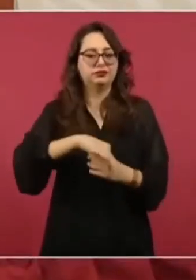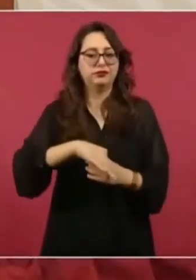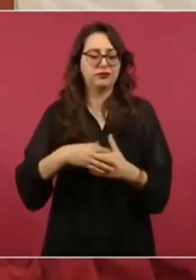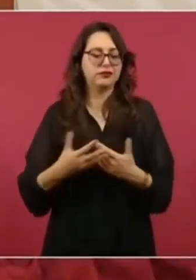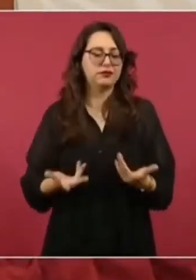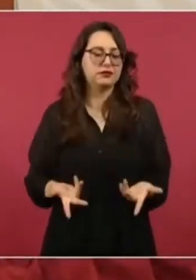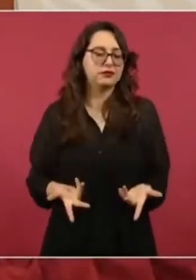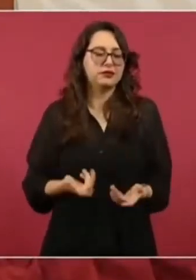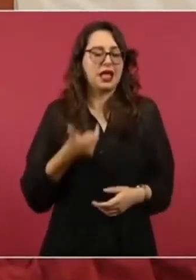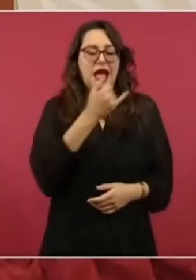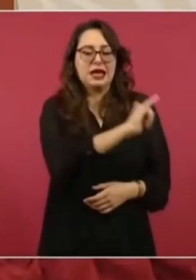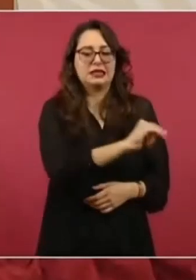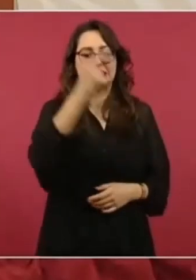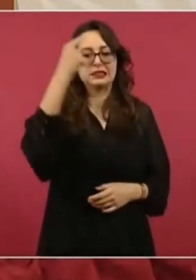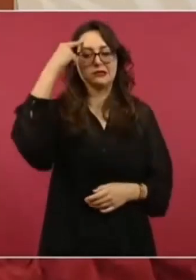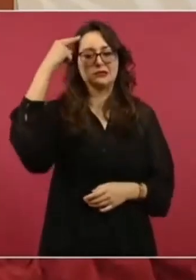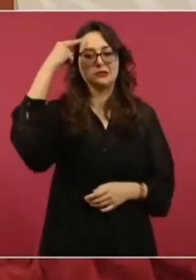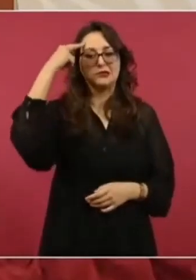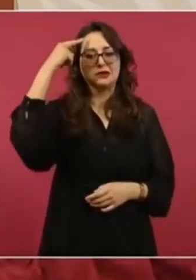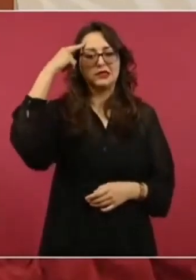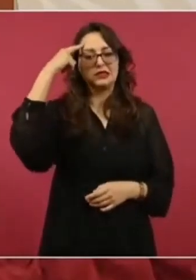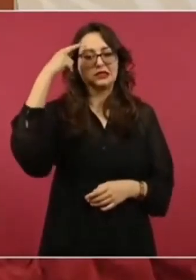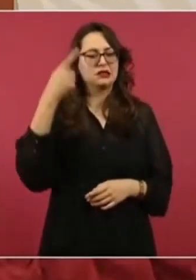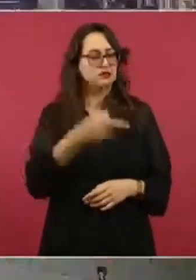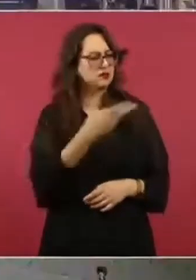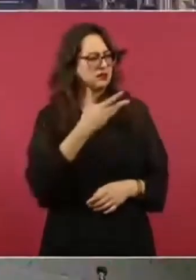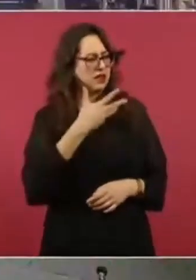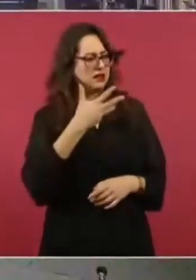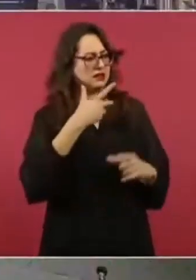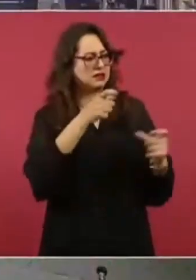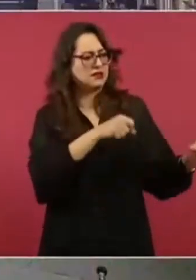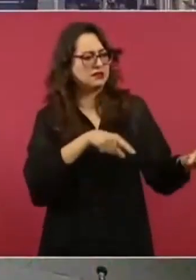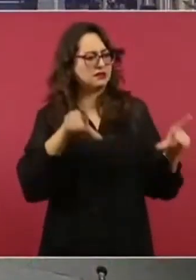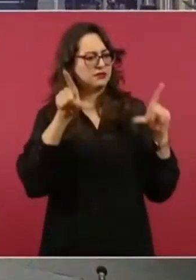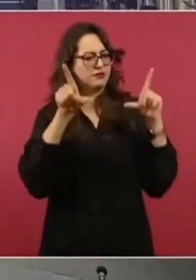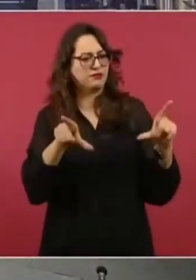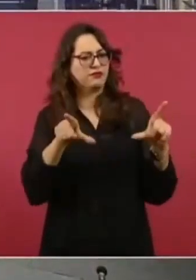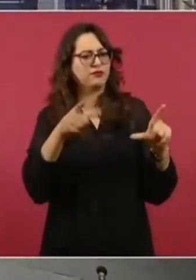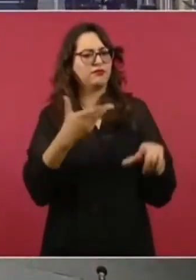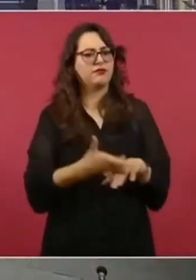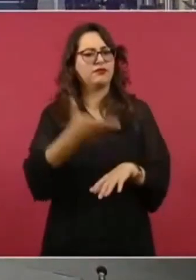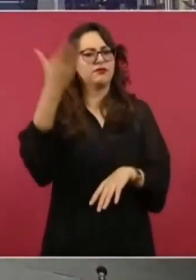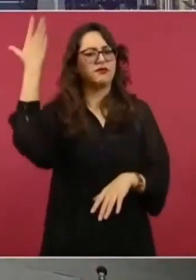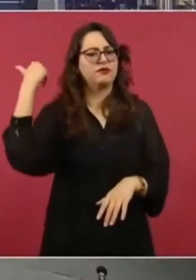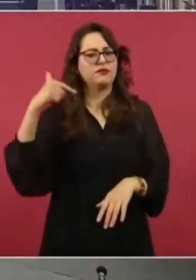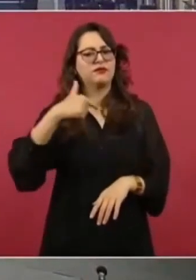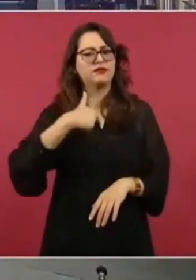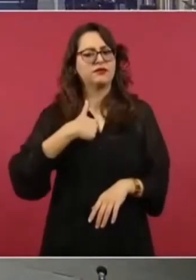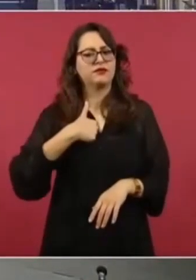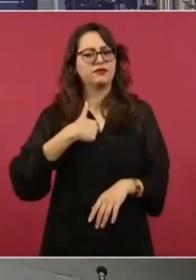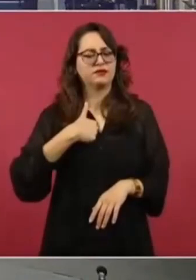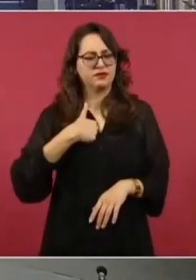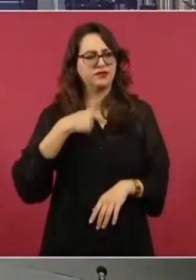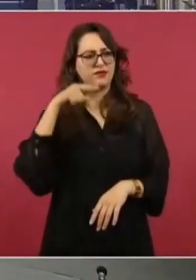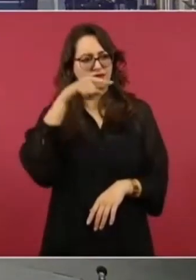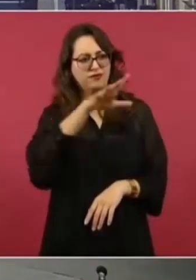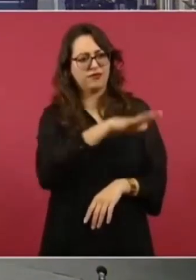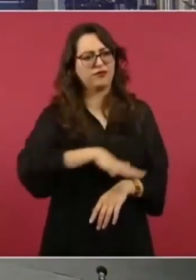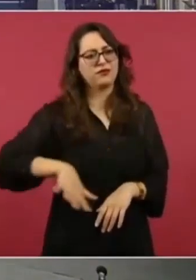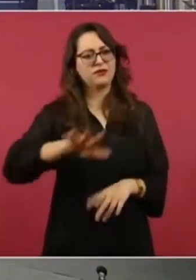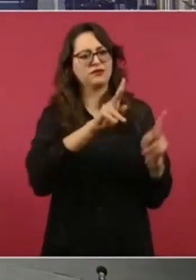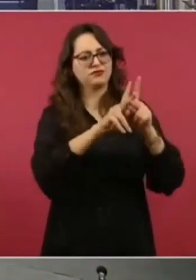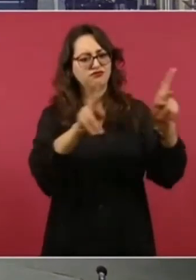a ver si no pones ahí, mi discurso en la Placita Alvera,